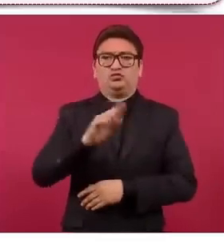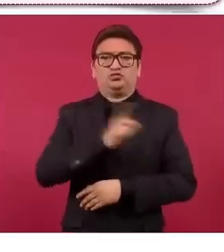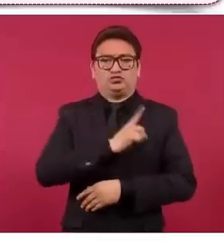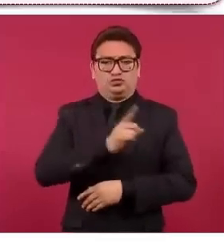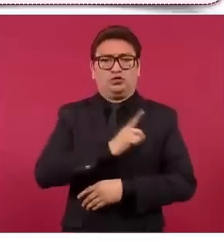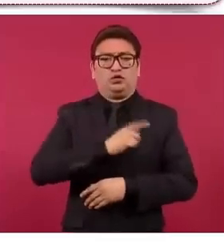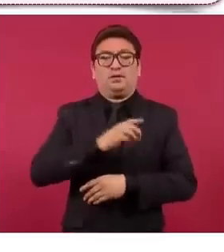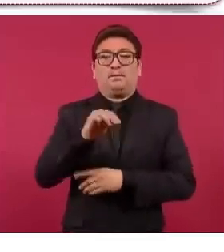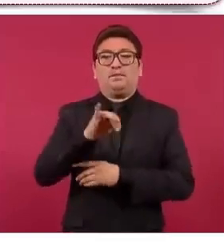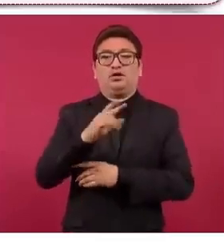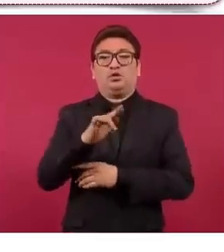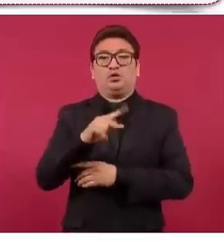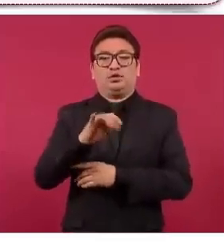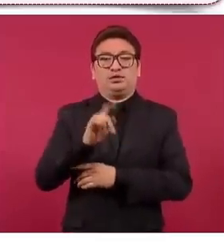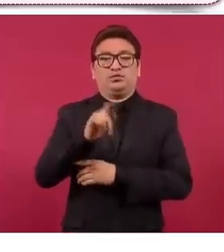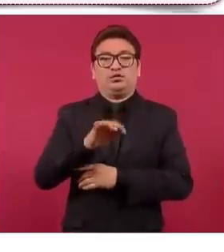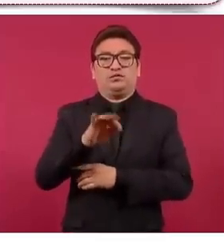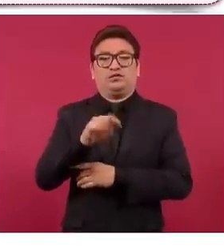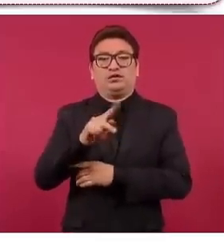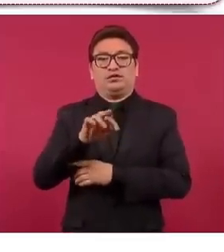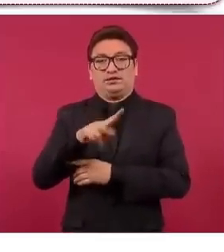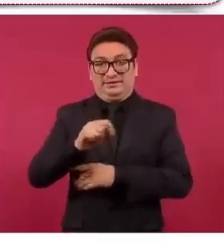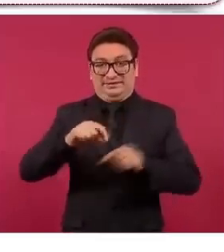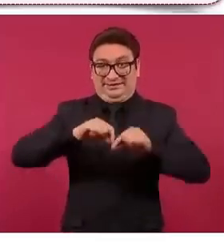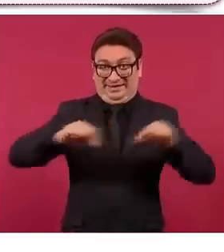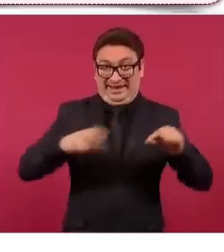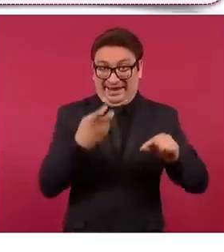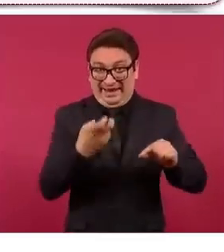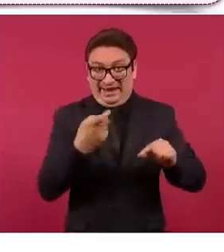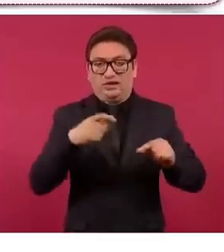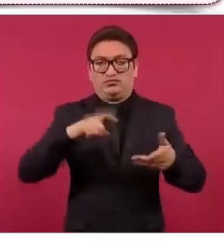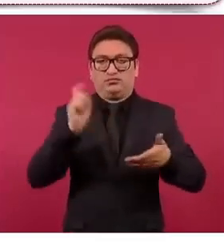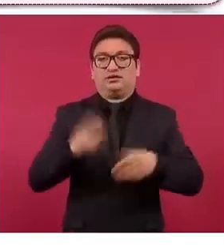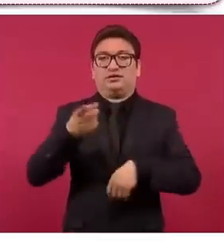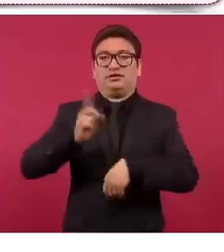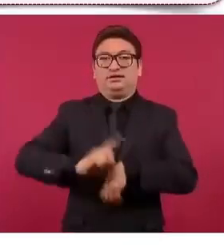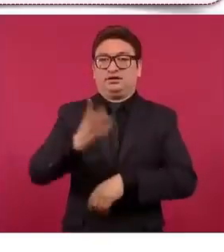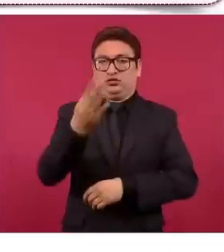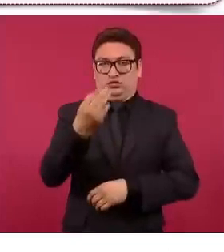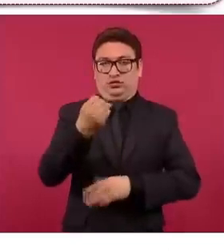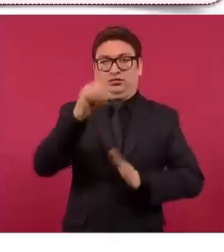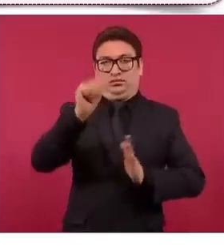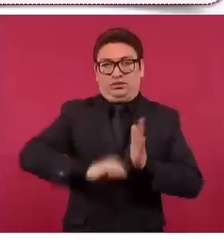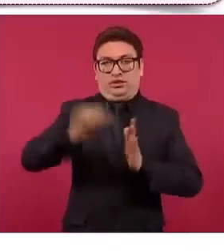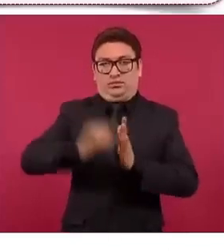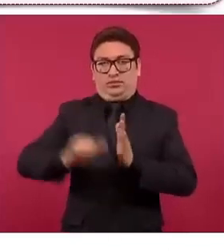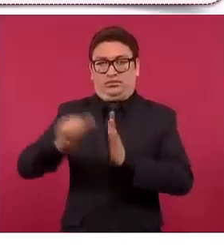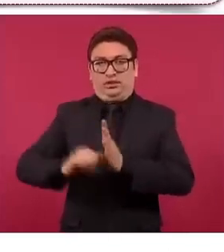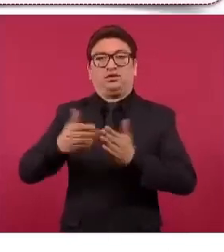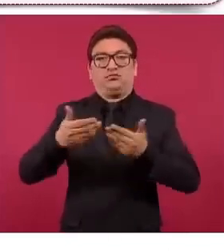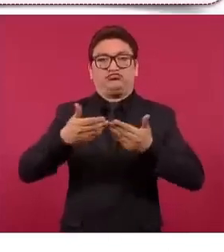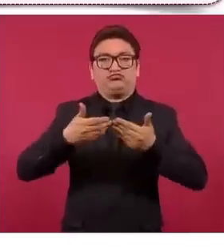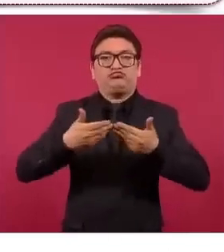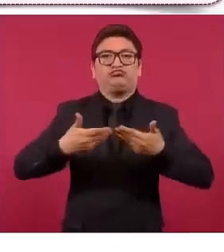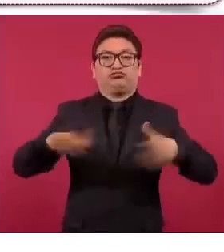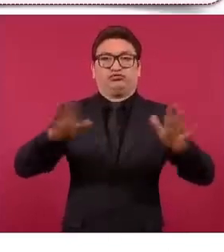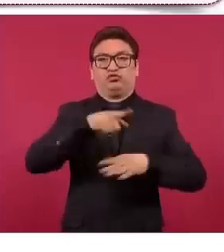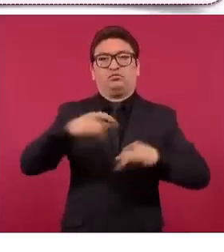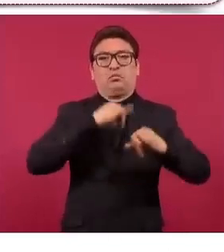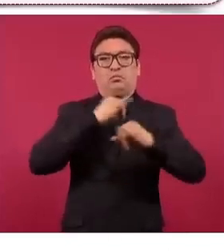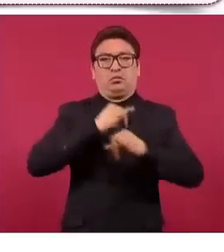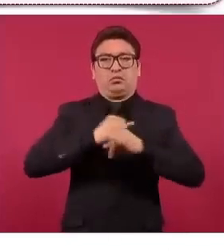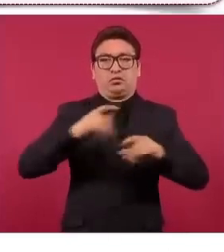cuenta.infonavit.org.mx. Los días nueve de cada mes se abre la ventanilla para que puedan